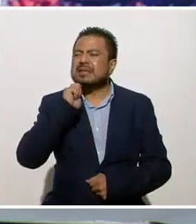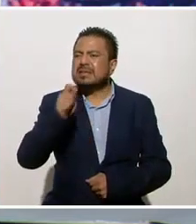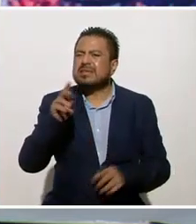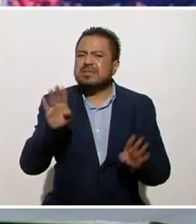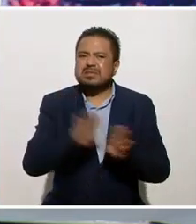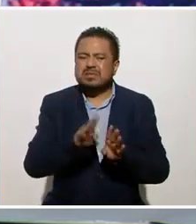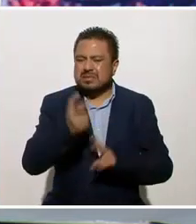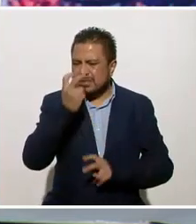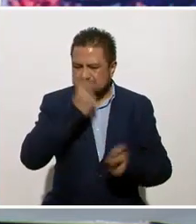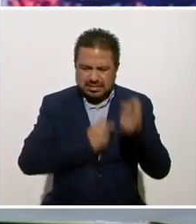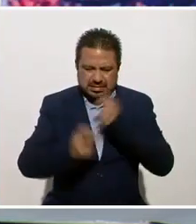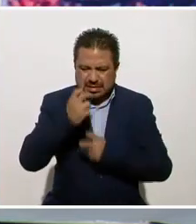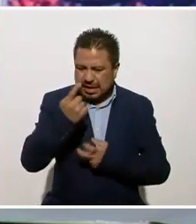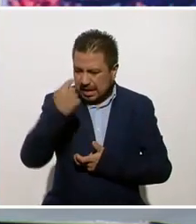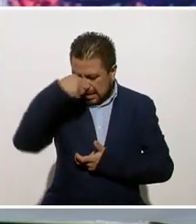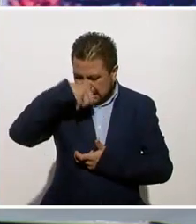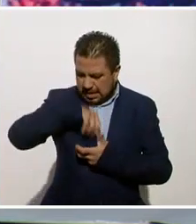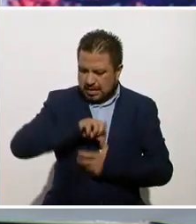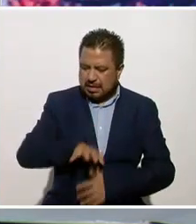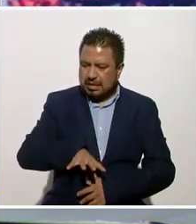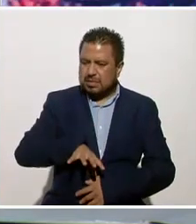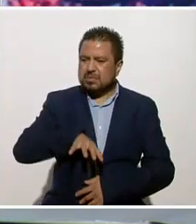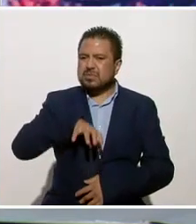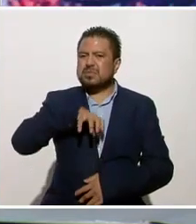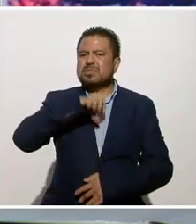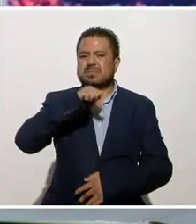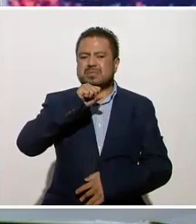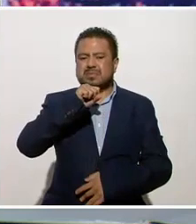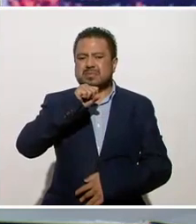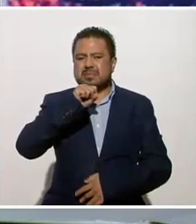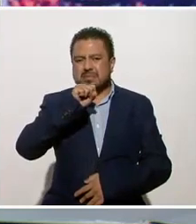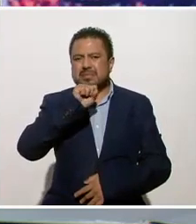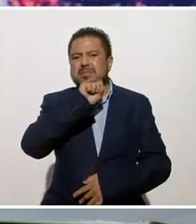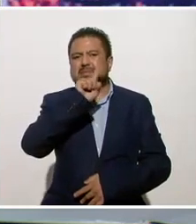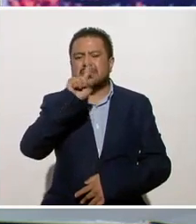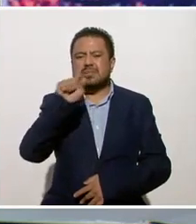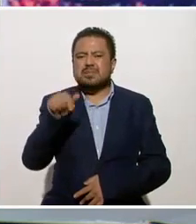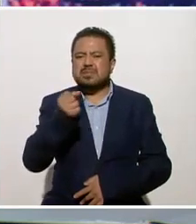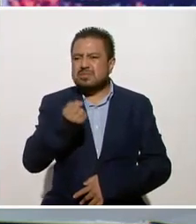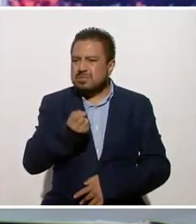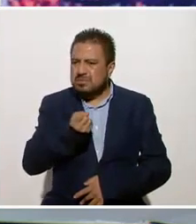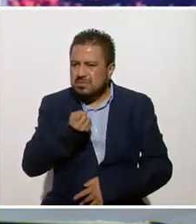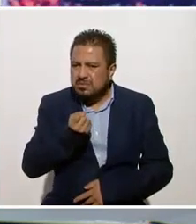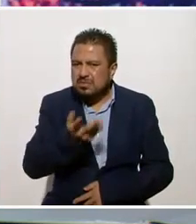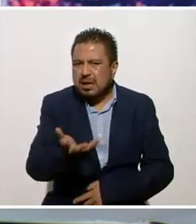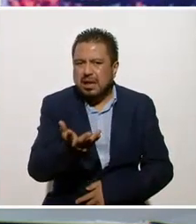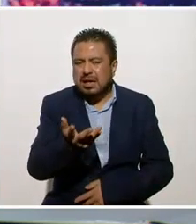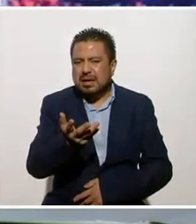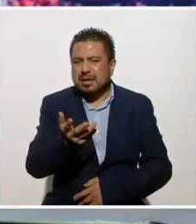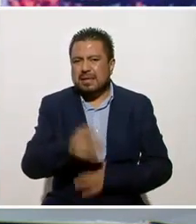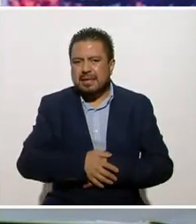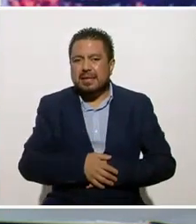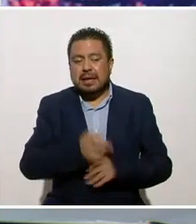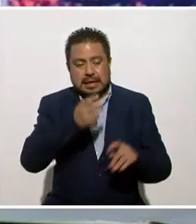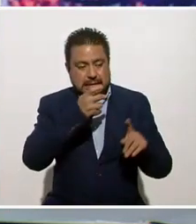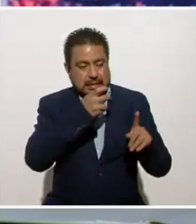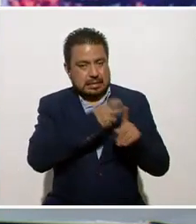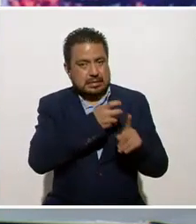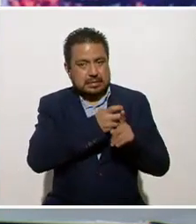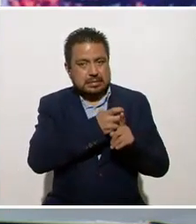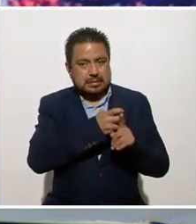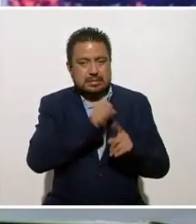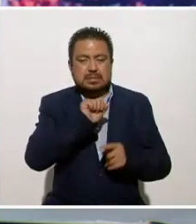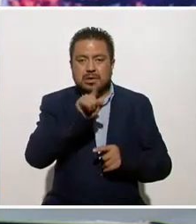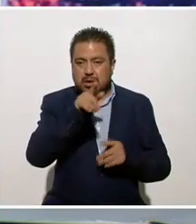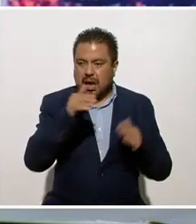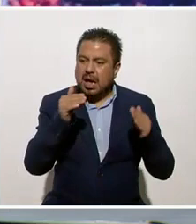aspiraras desde el interior y soltar. En ese momento, de hecho,